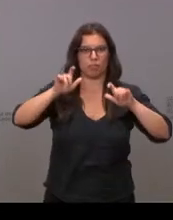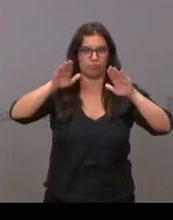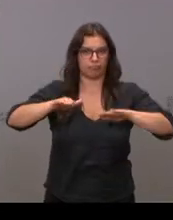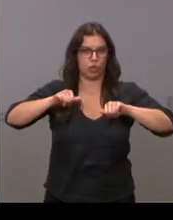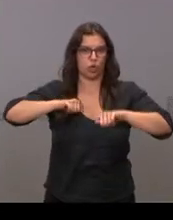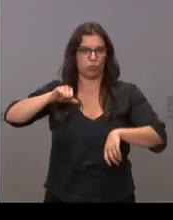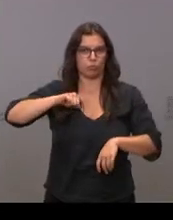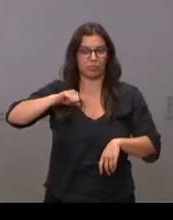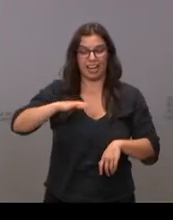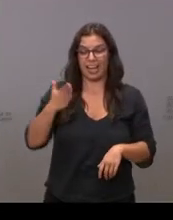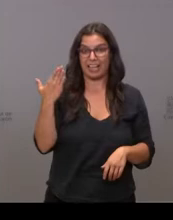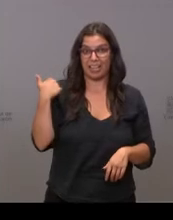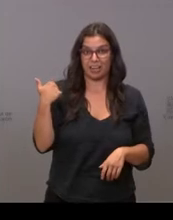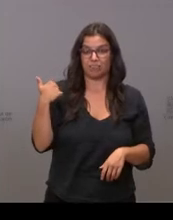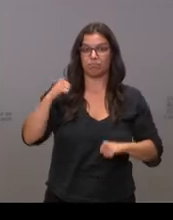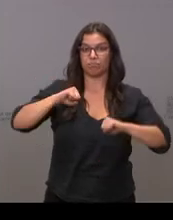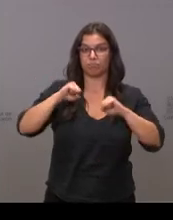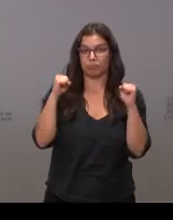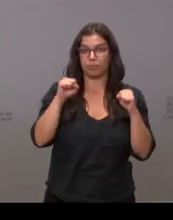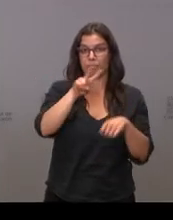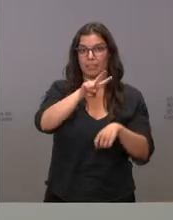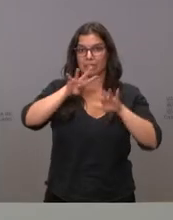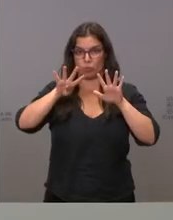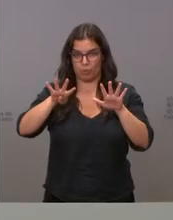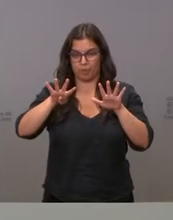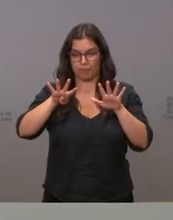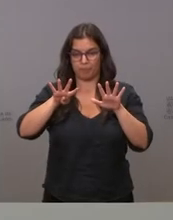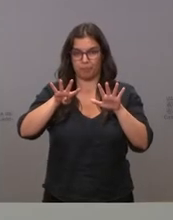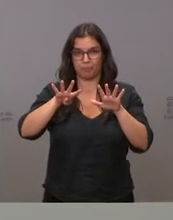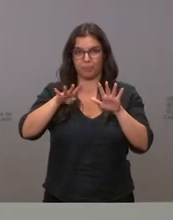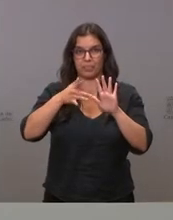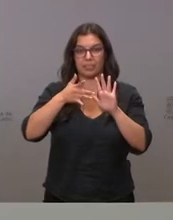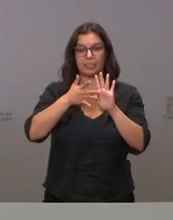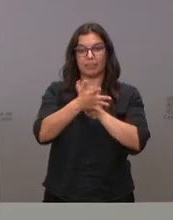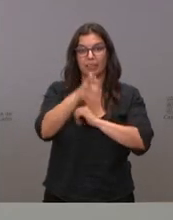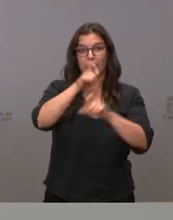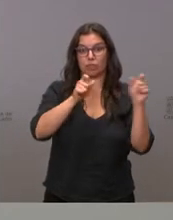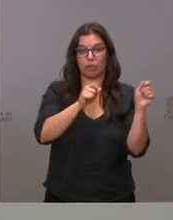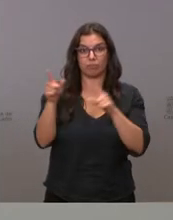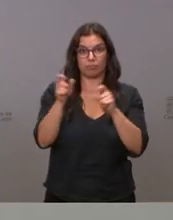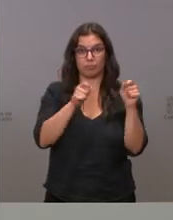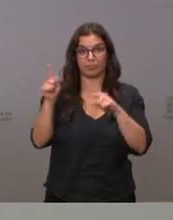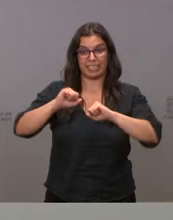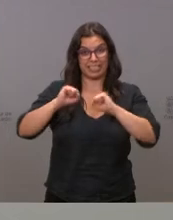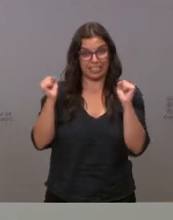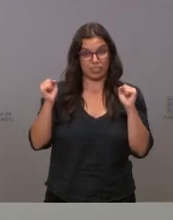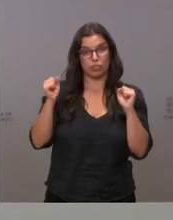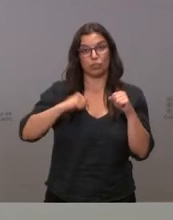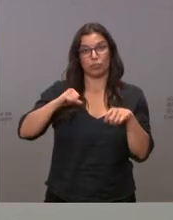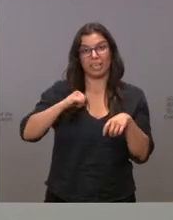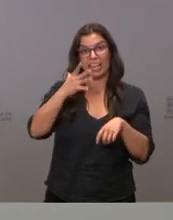ingresados del día de ayer 29 más de la mitad de nuestros ingresos están siendo